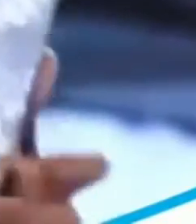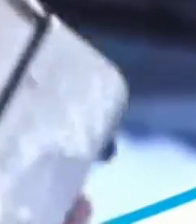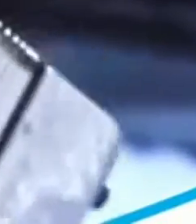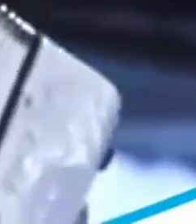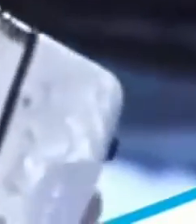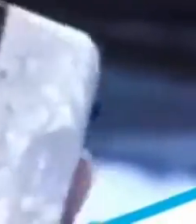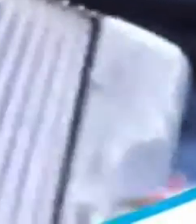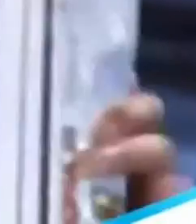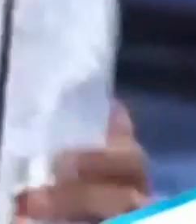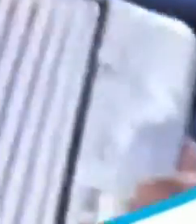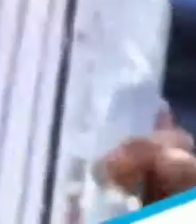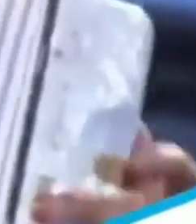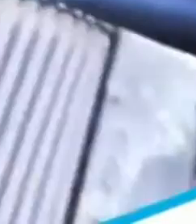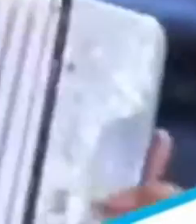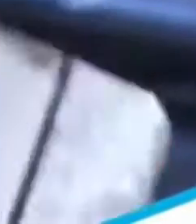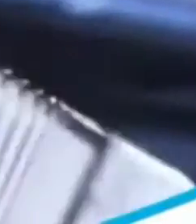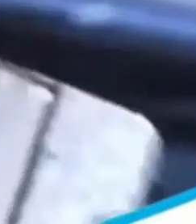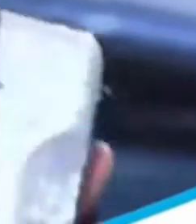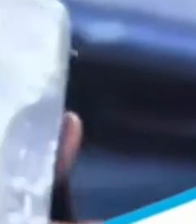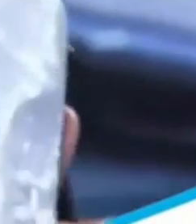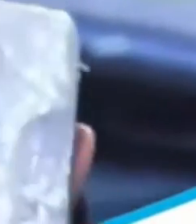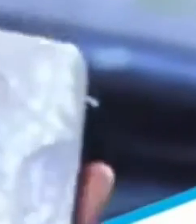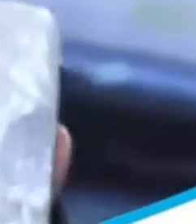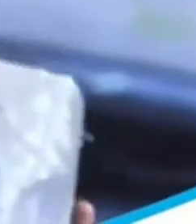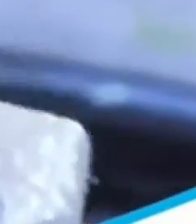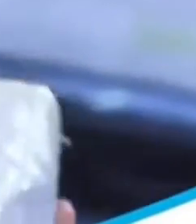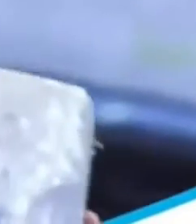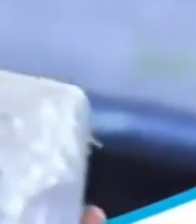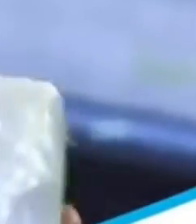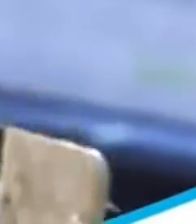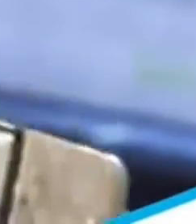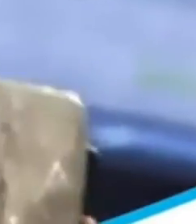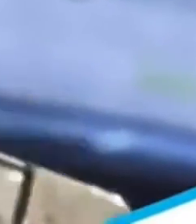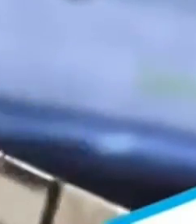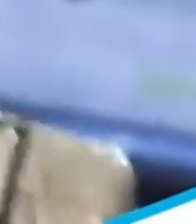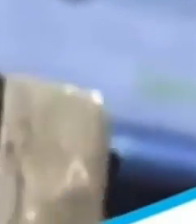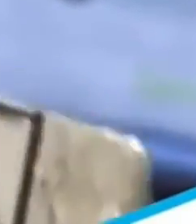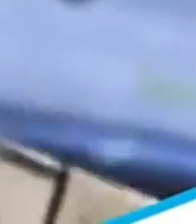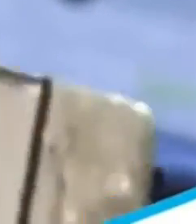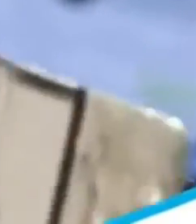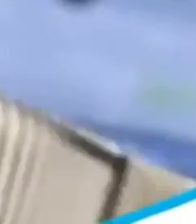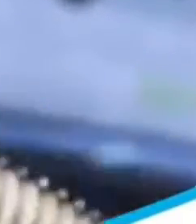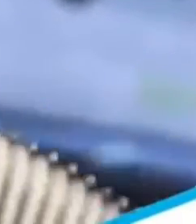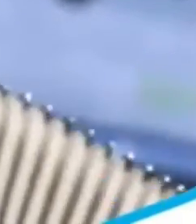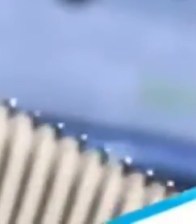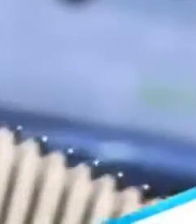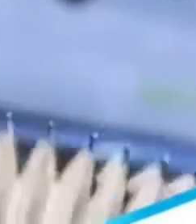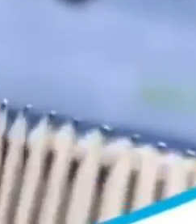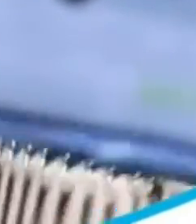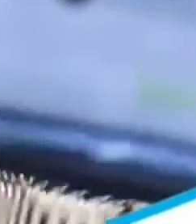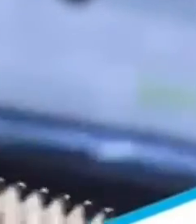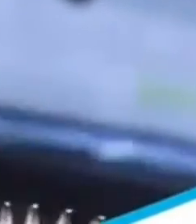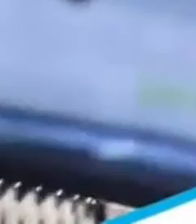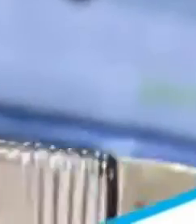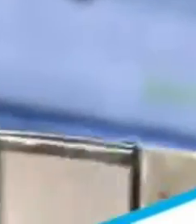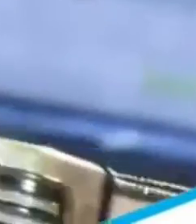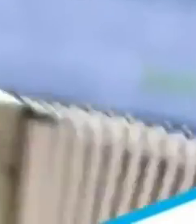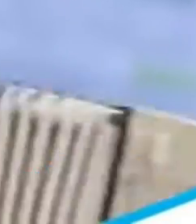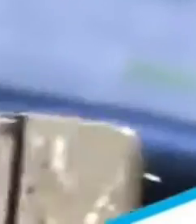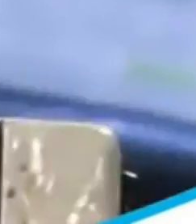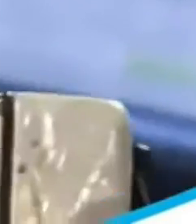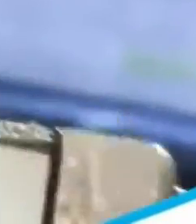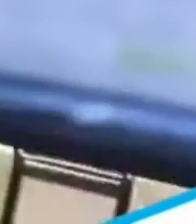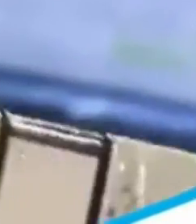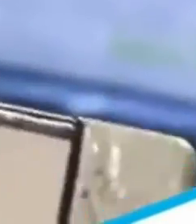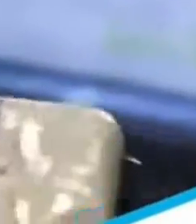reunida para organizar la fiesta del que será un año inolvidable, el Festival Vallenato 2017, celebrando las